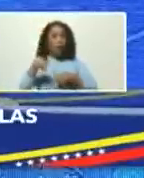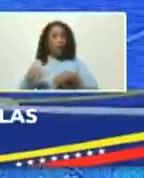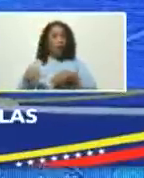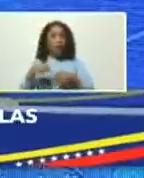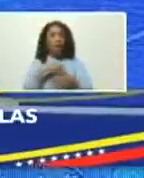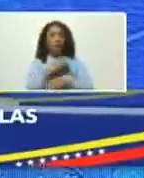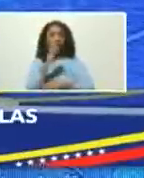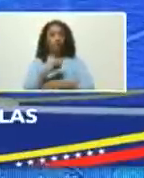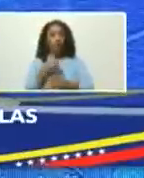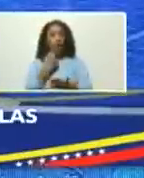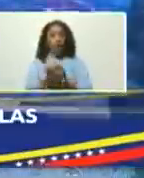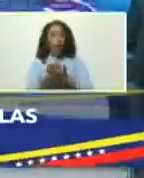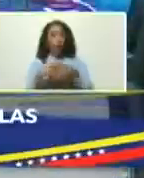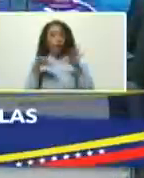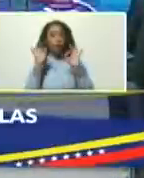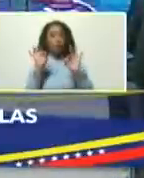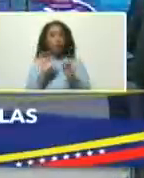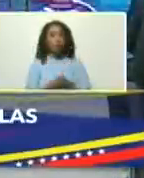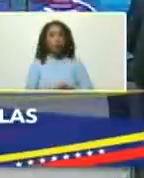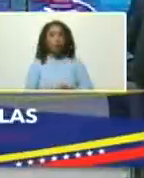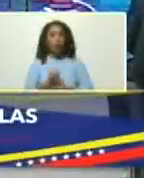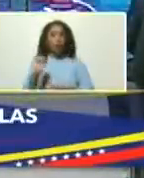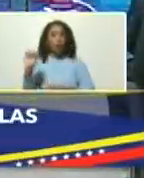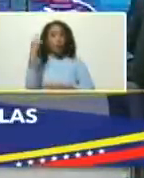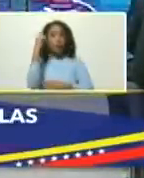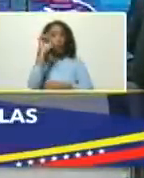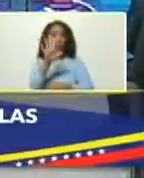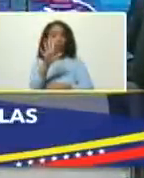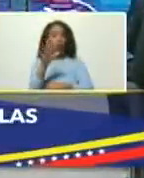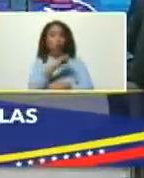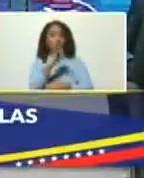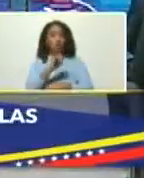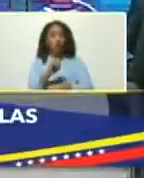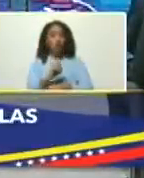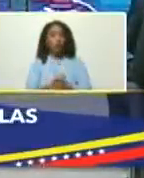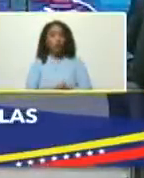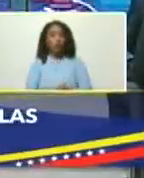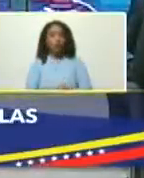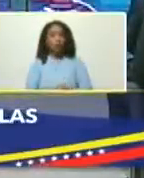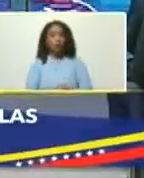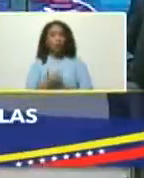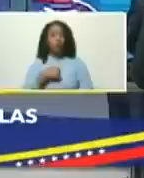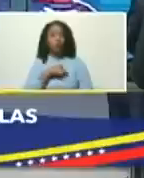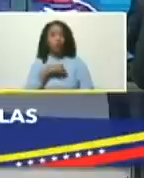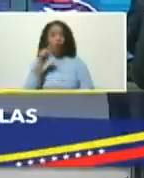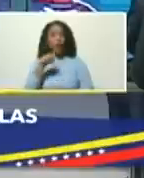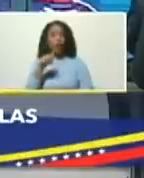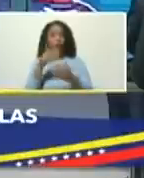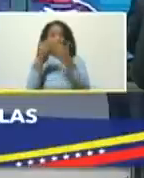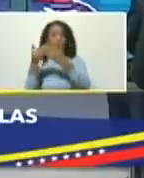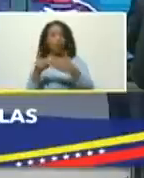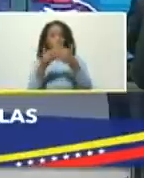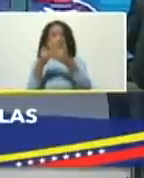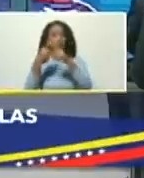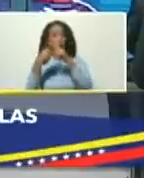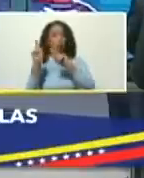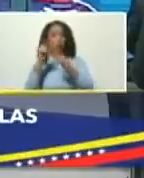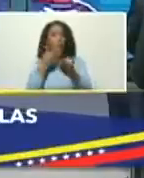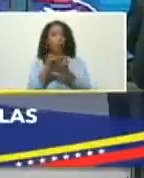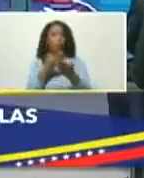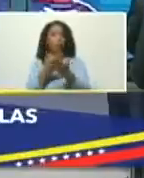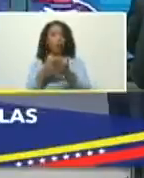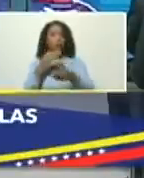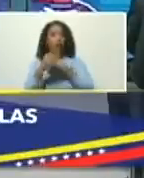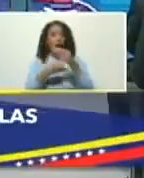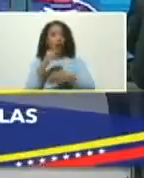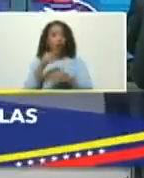económicas especiales estas primeras cinco zonas estamos en el estudio de otras propuestas que se han